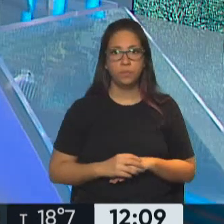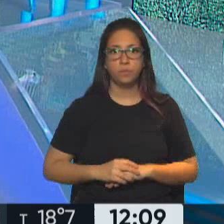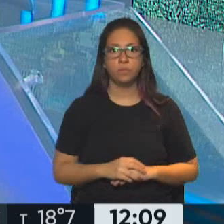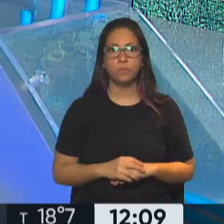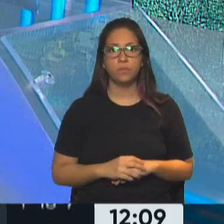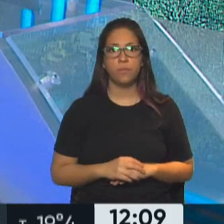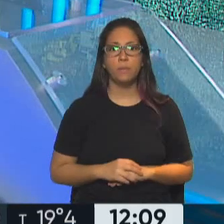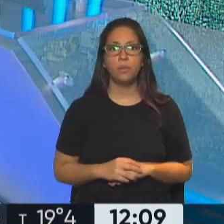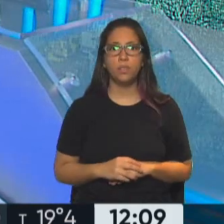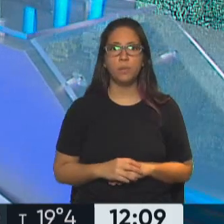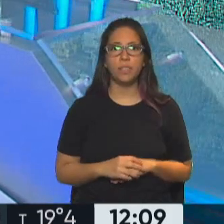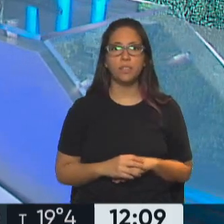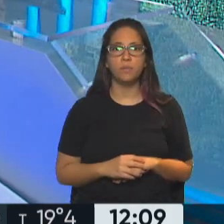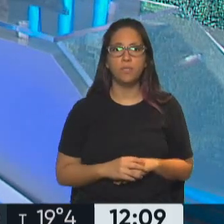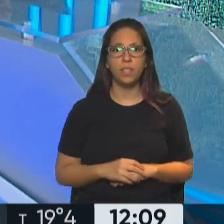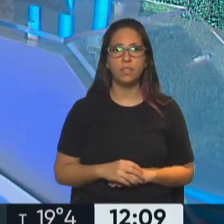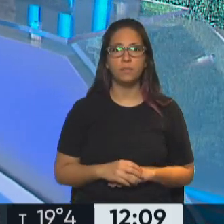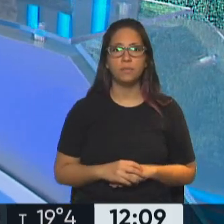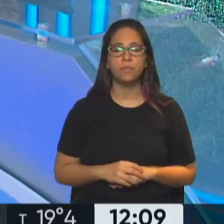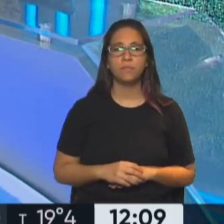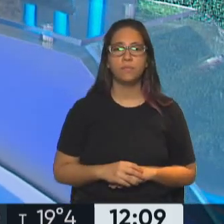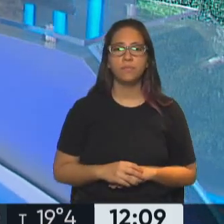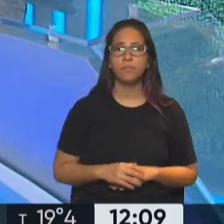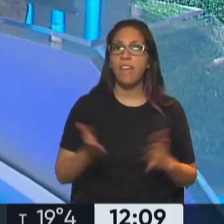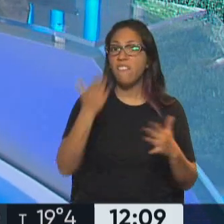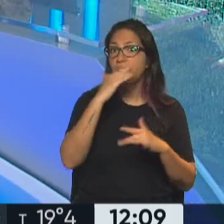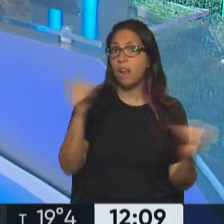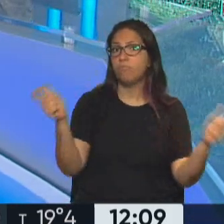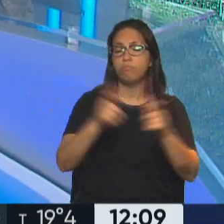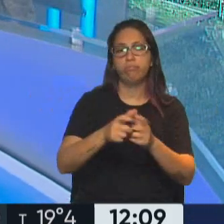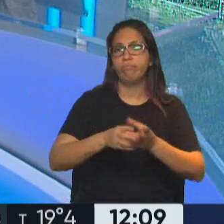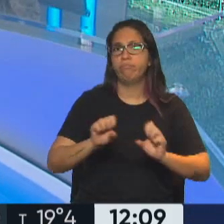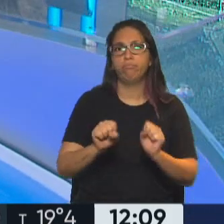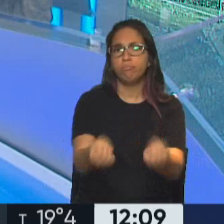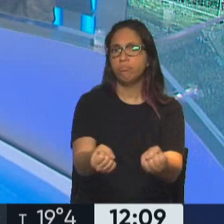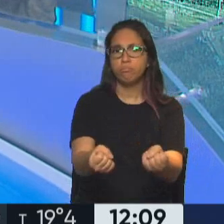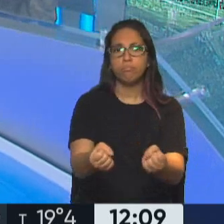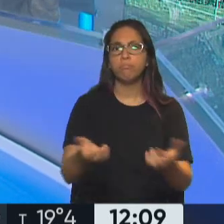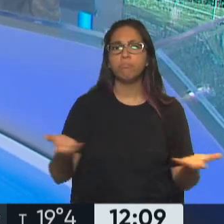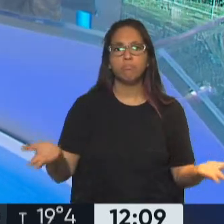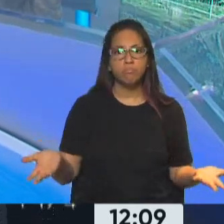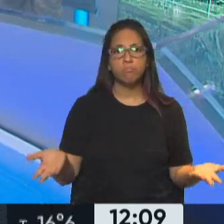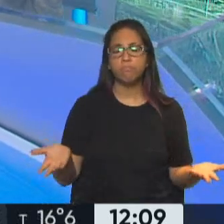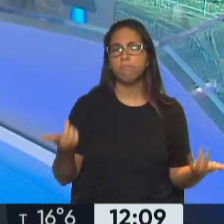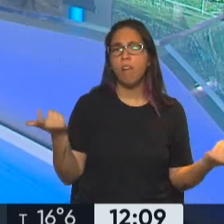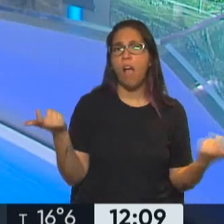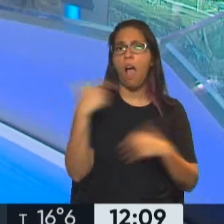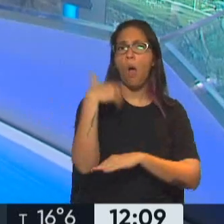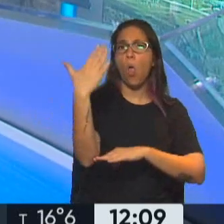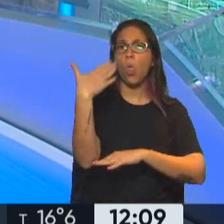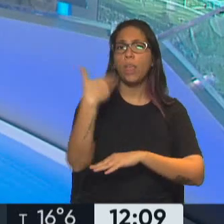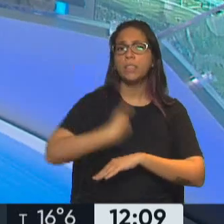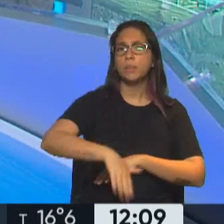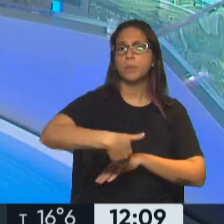Bueno, última pregunta, se refería a la audiencia que finalmente quedó frustrada, bueno, a esperar entonces a una audiencia como se había previsto